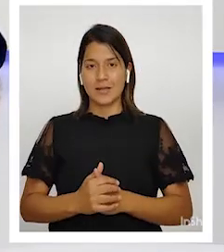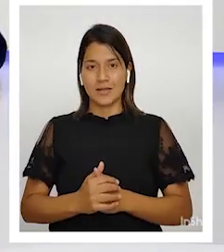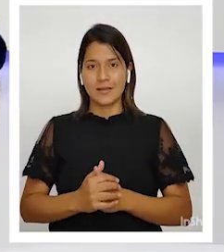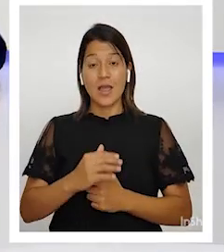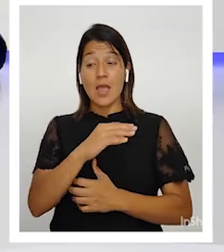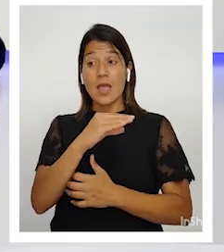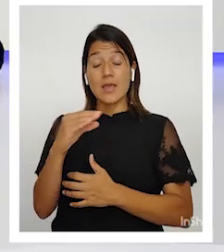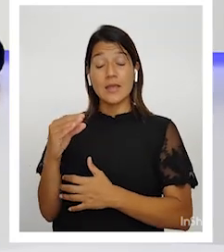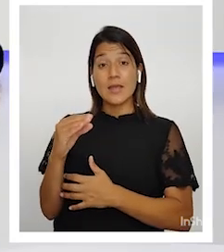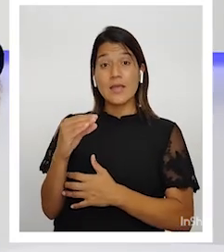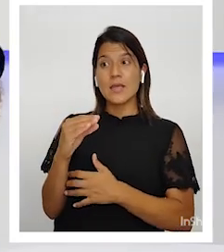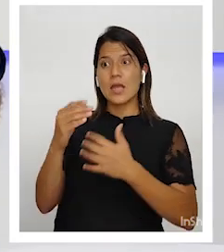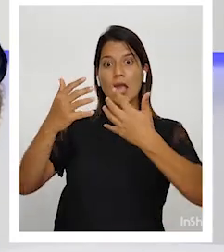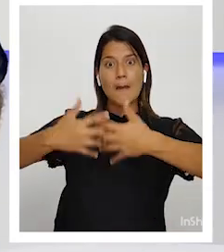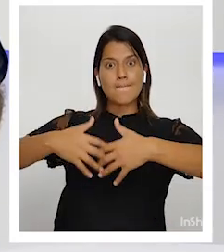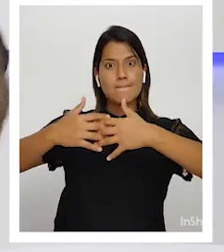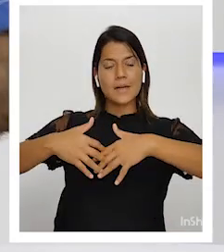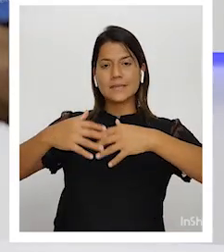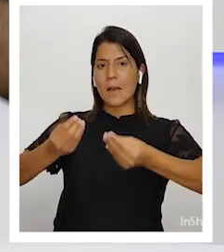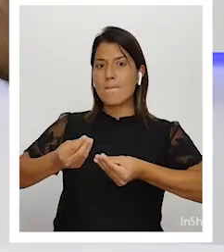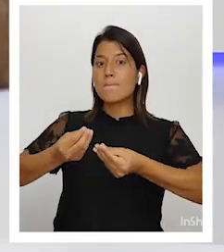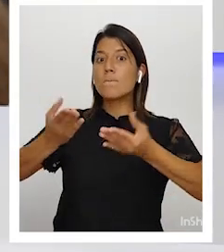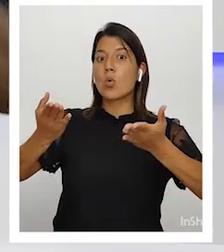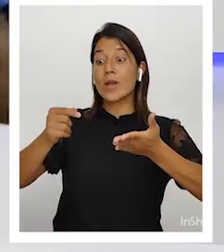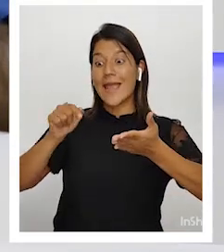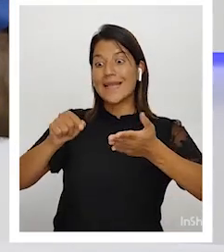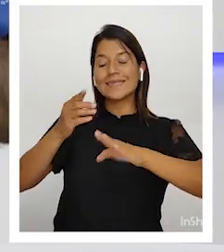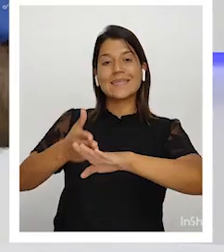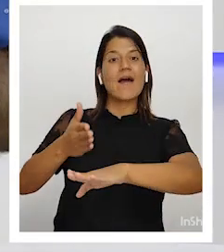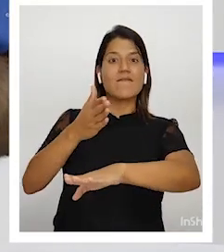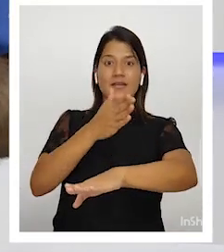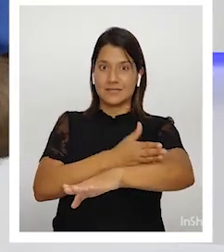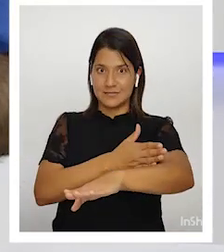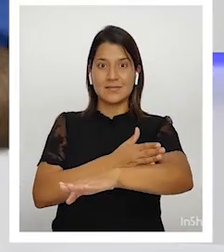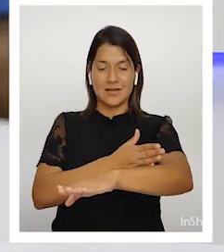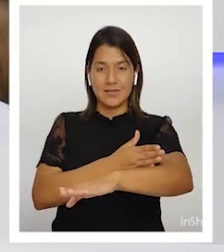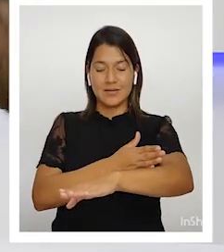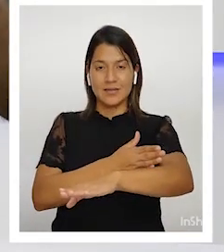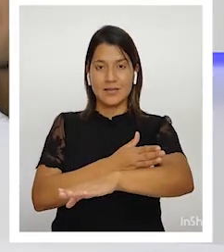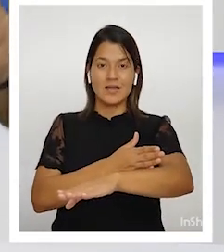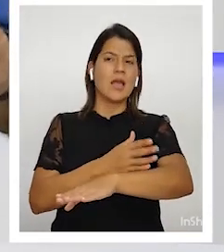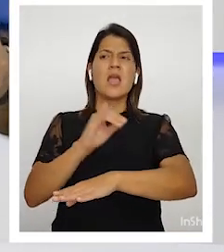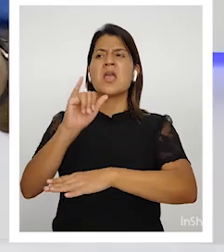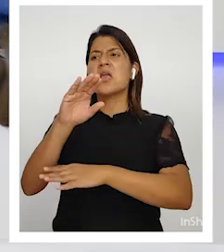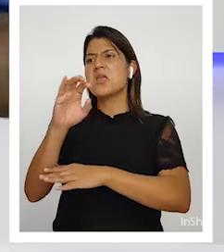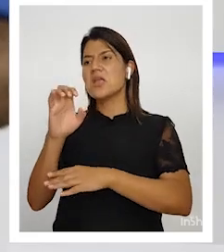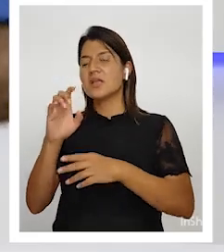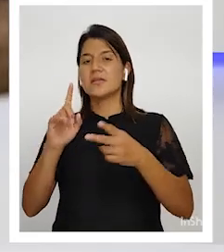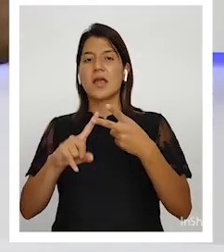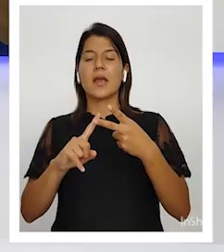las empresas públicas eran las que avanzaban hacia adelante. El ICE,